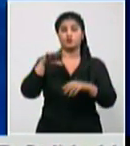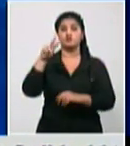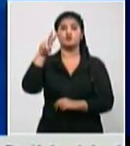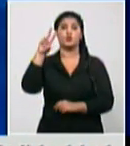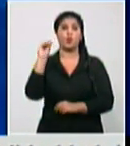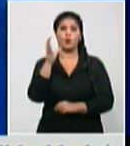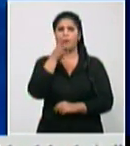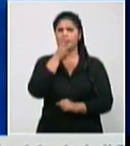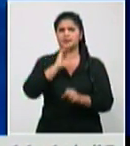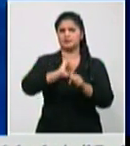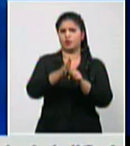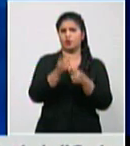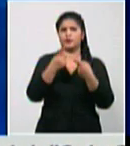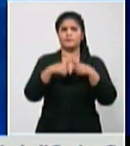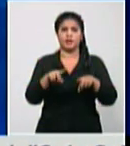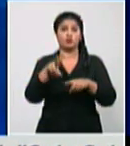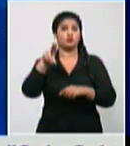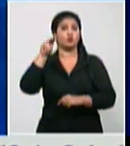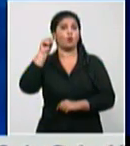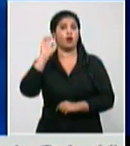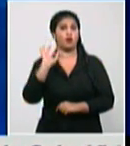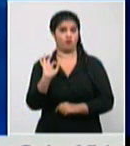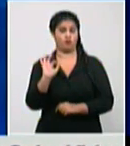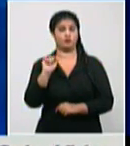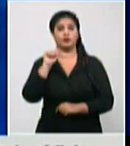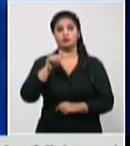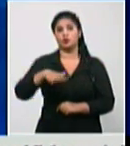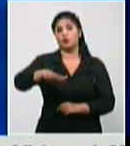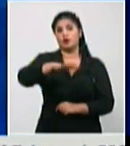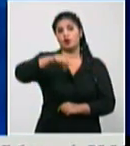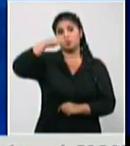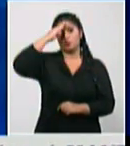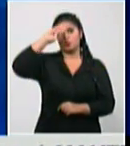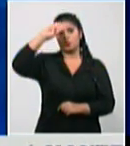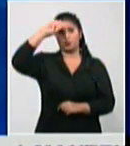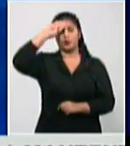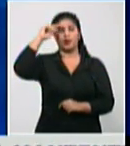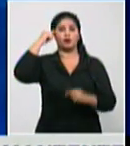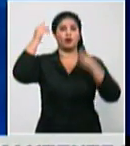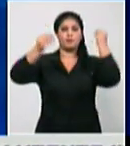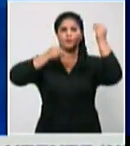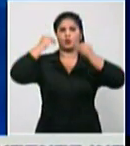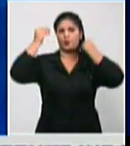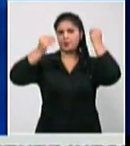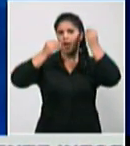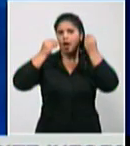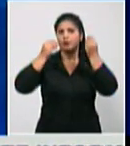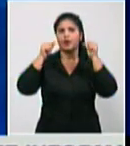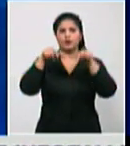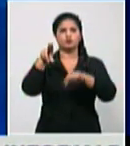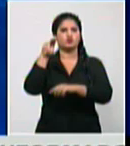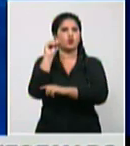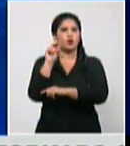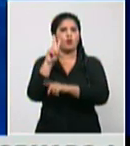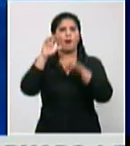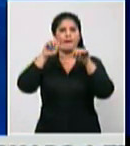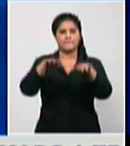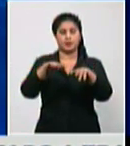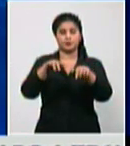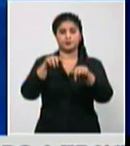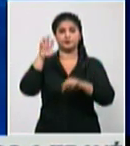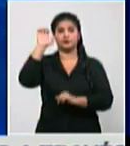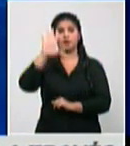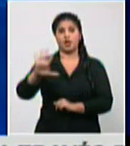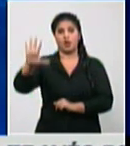de interés para toda la población cubana también por supuesto para la humanidad Europa vive una tensa situación se